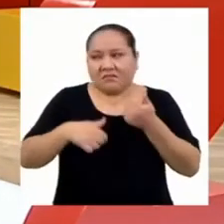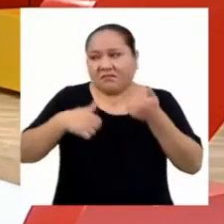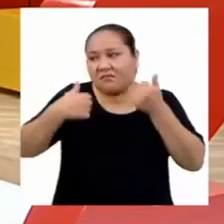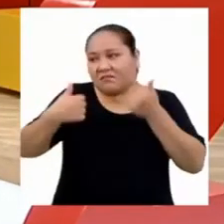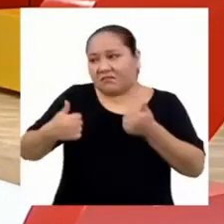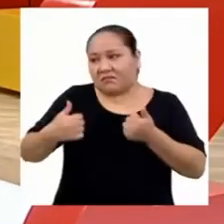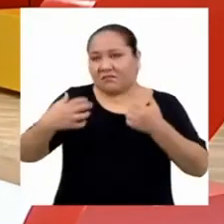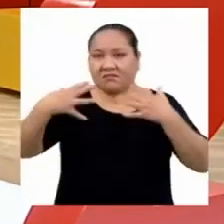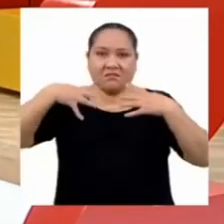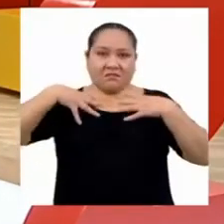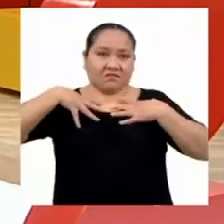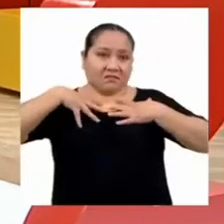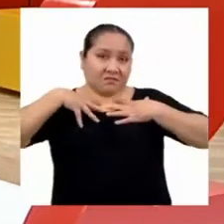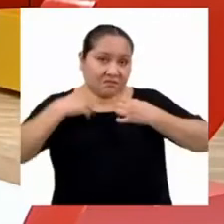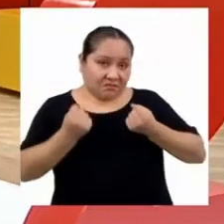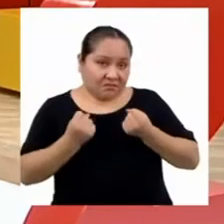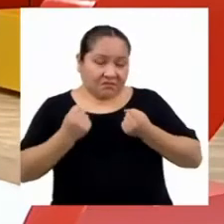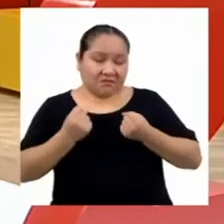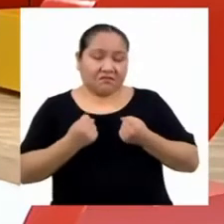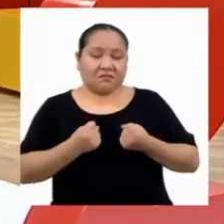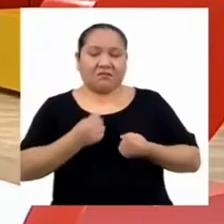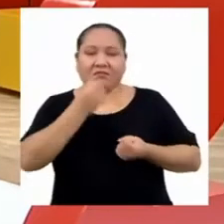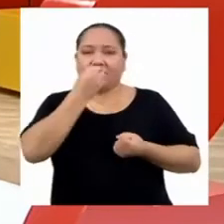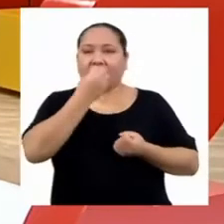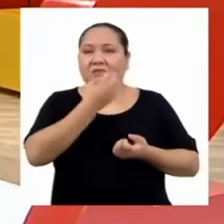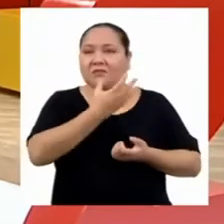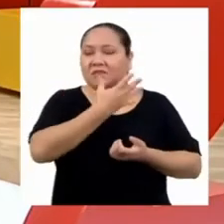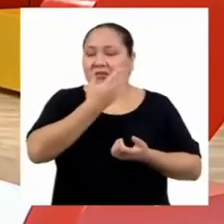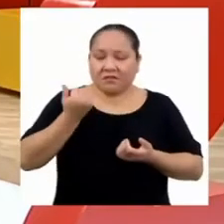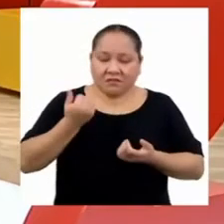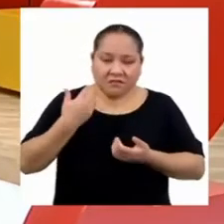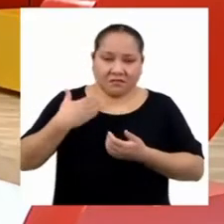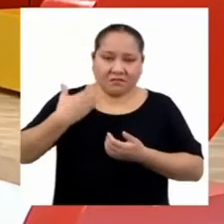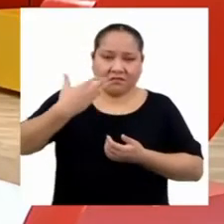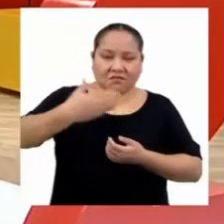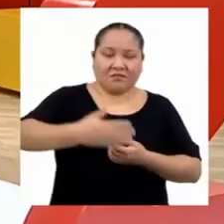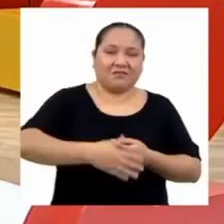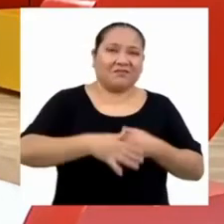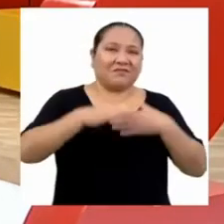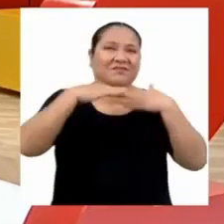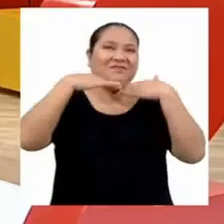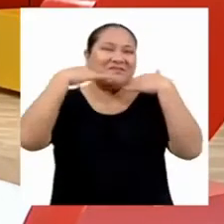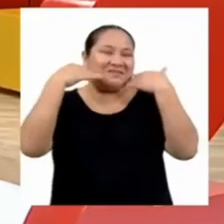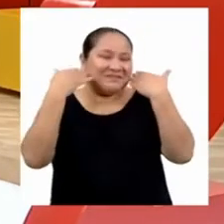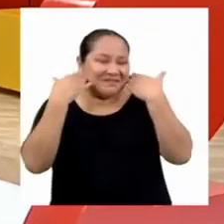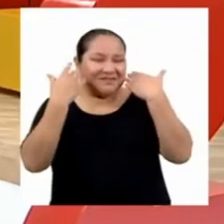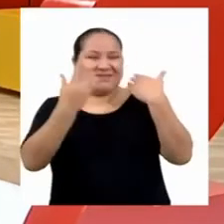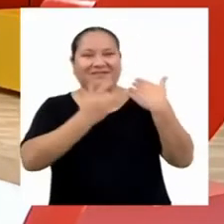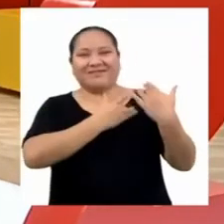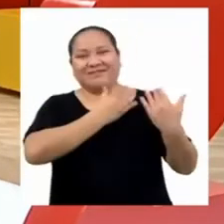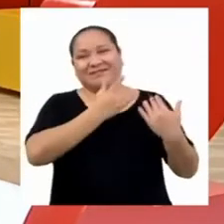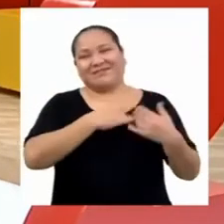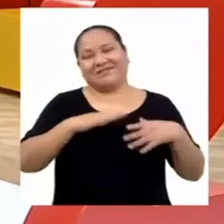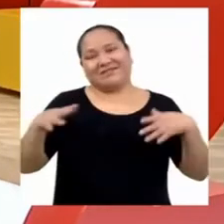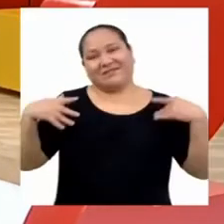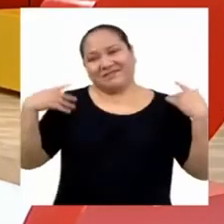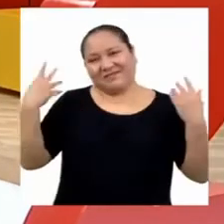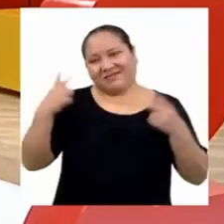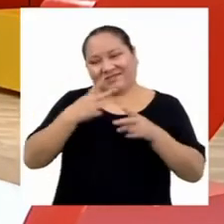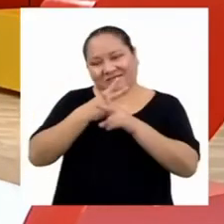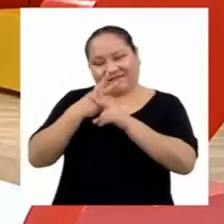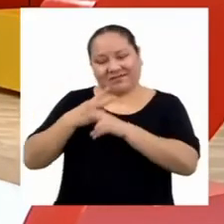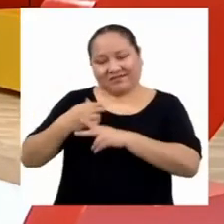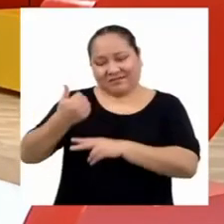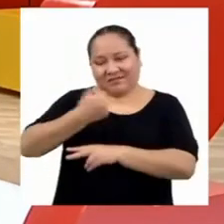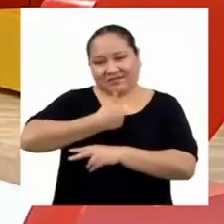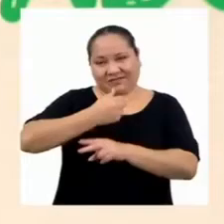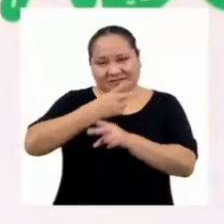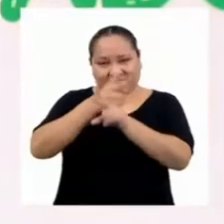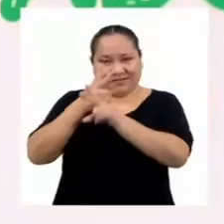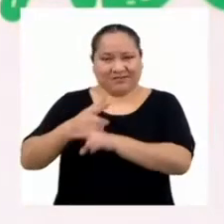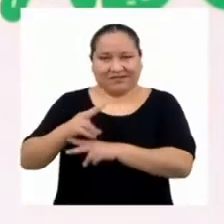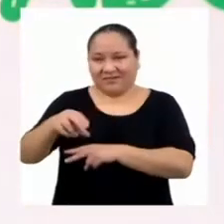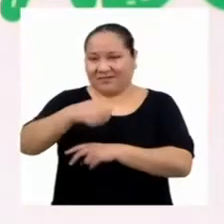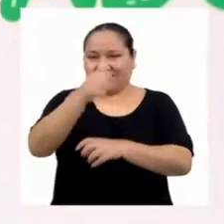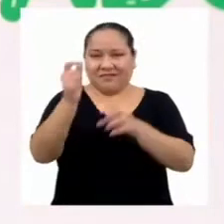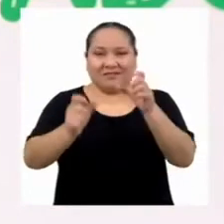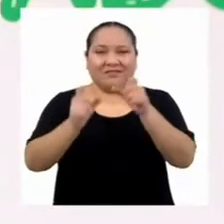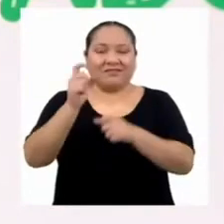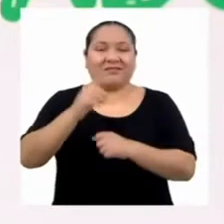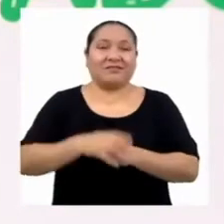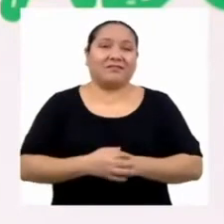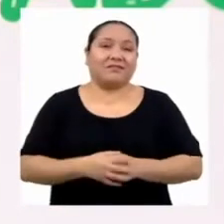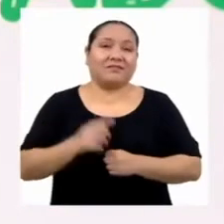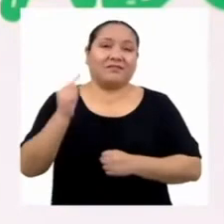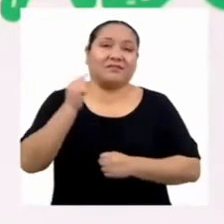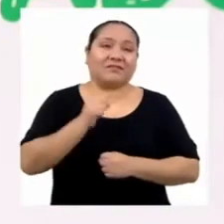tener buena salud y mayor bienestar. Para sonreír, sentirnos felices y cuidarnos y cuidar a los demás. Tener